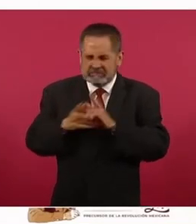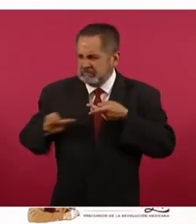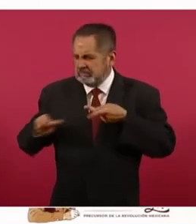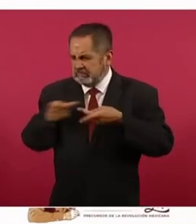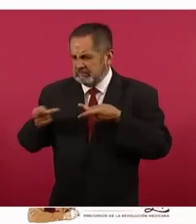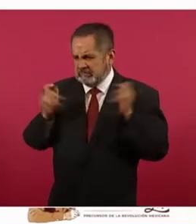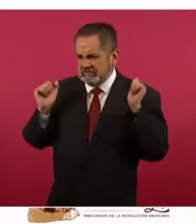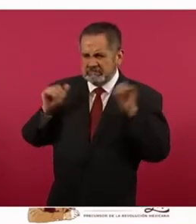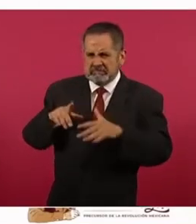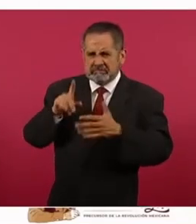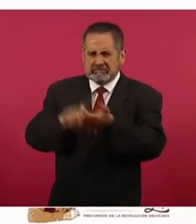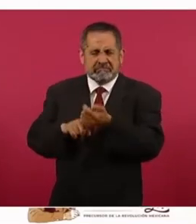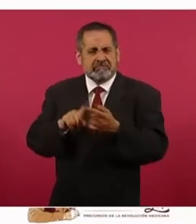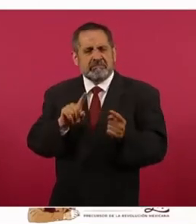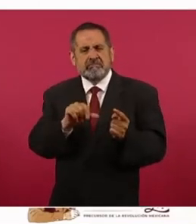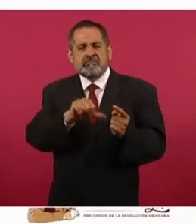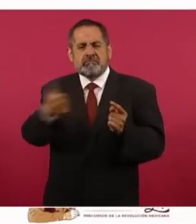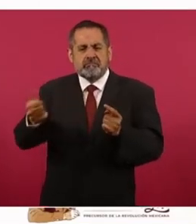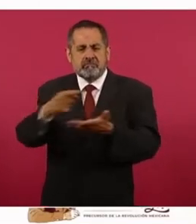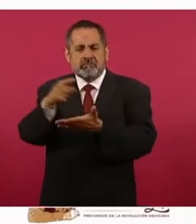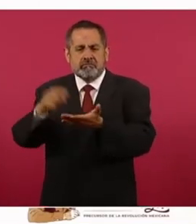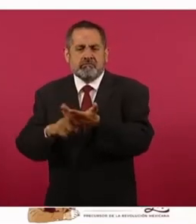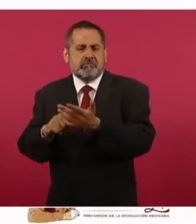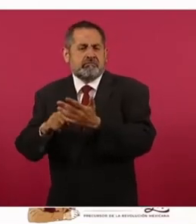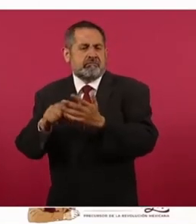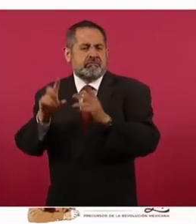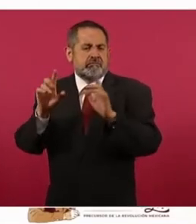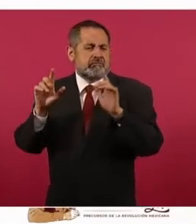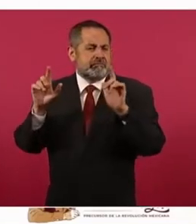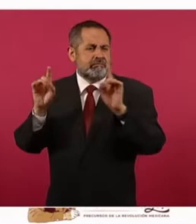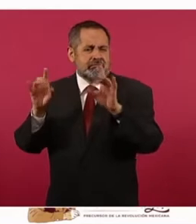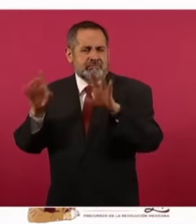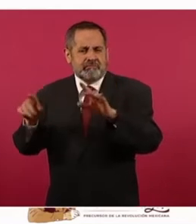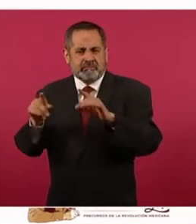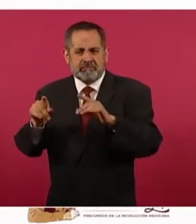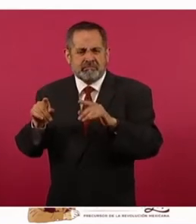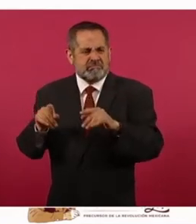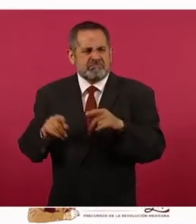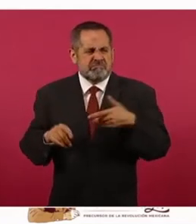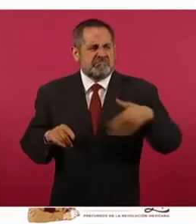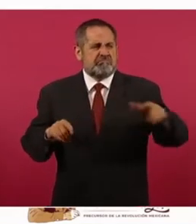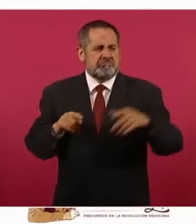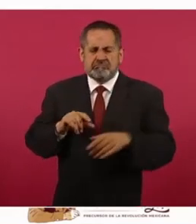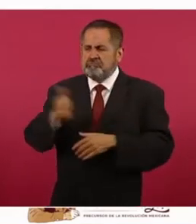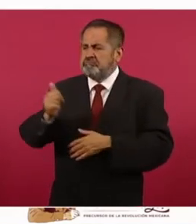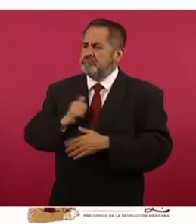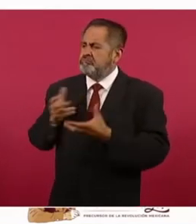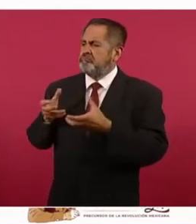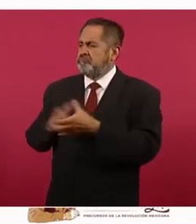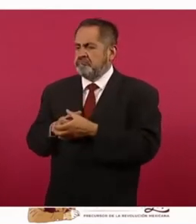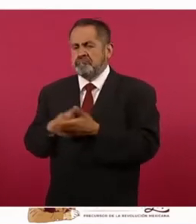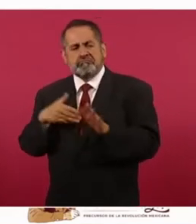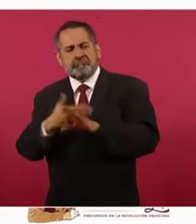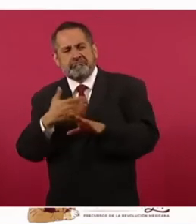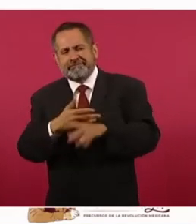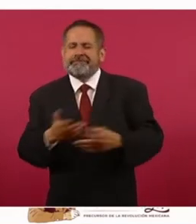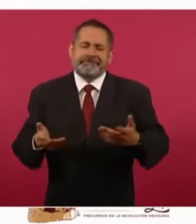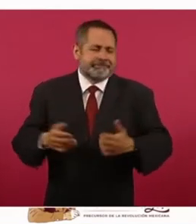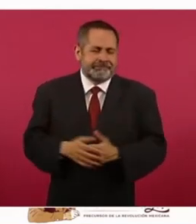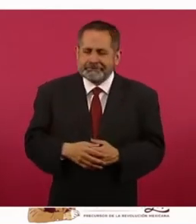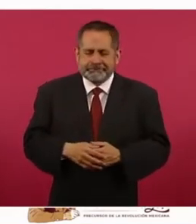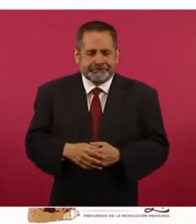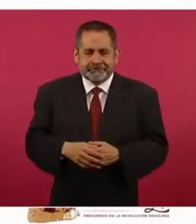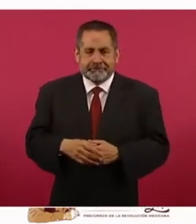Los Ángeles para cuestionar a Estados Unidos. Según este medio, a partir de un acuerdo entre los cancilleres de México y